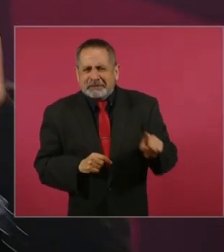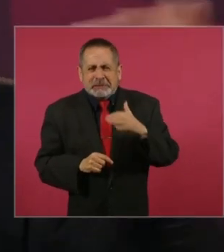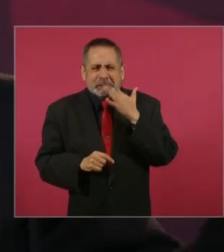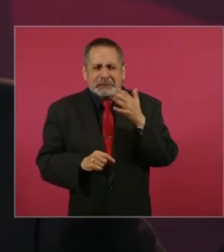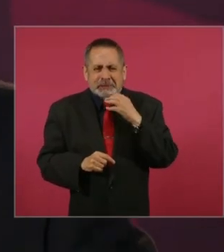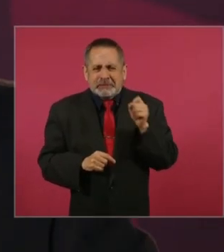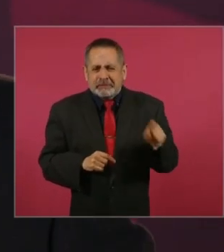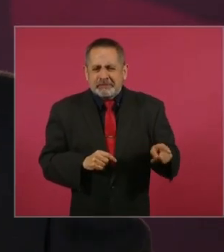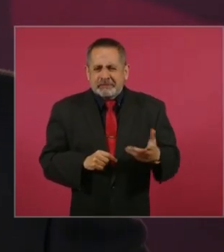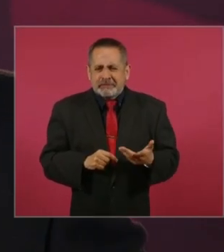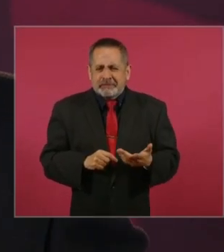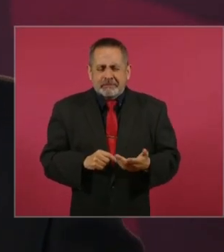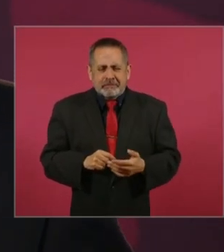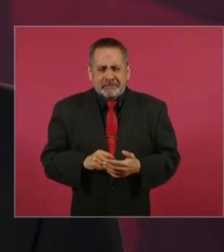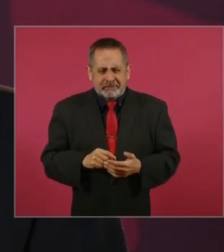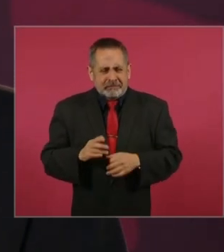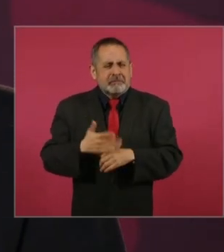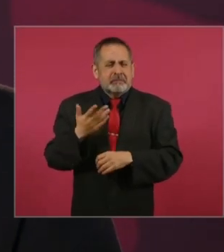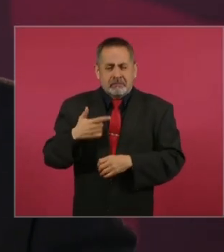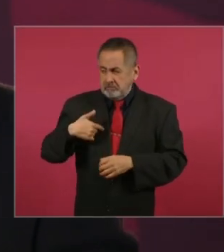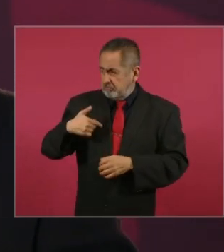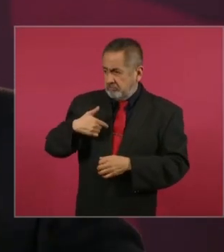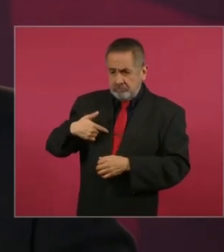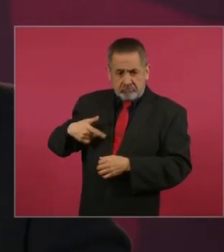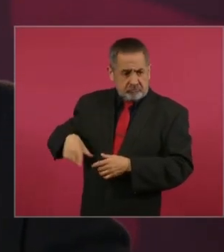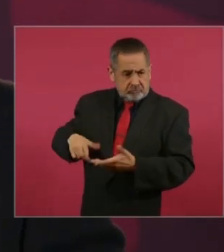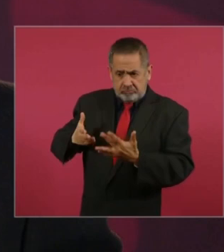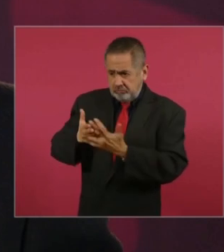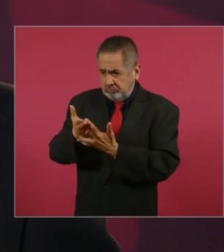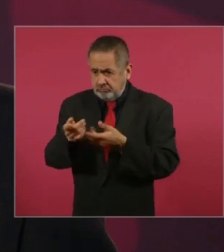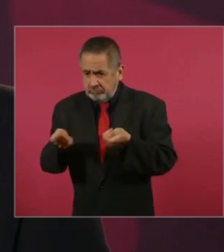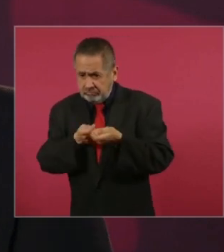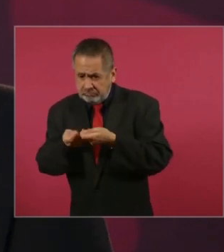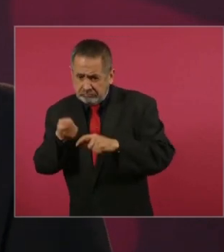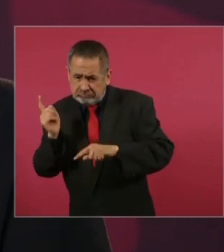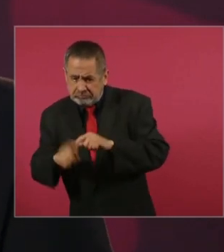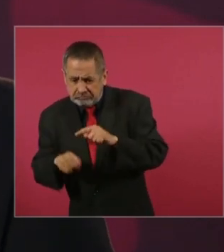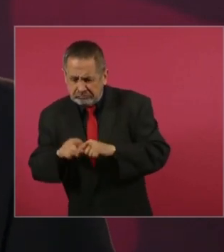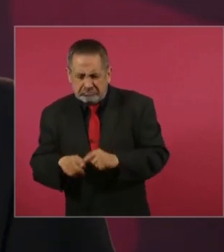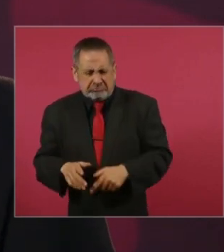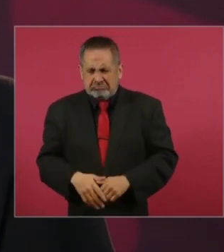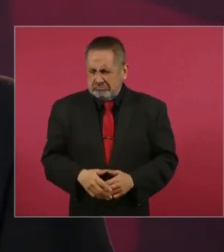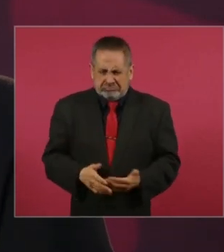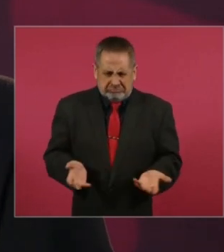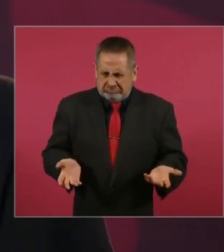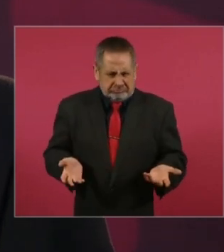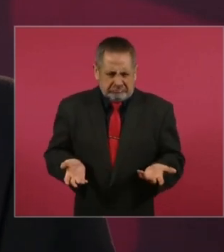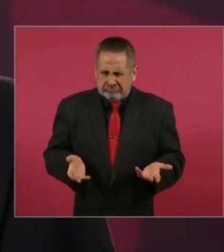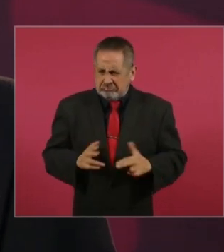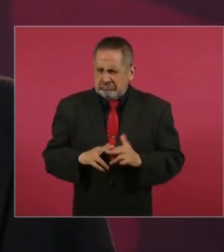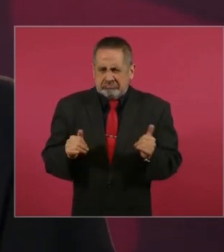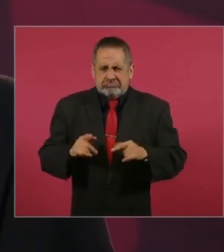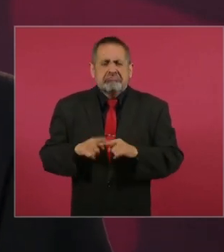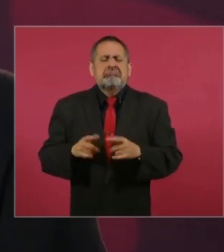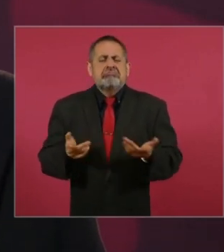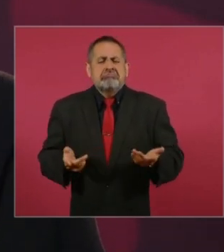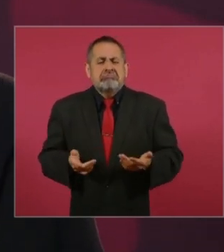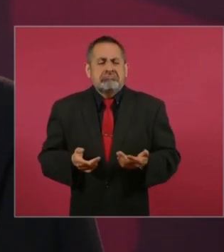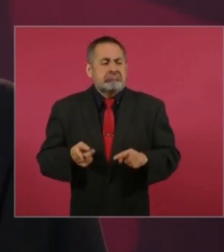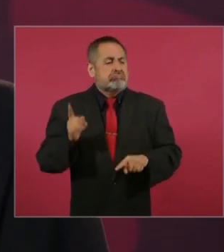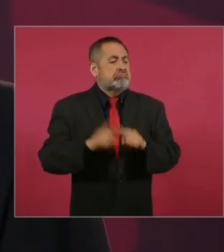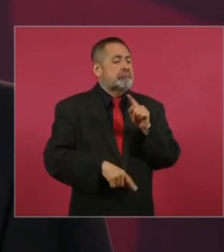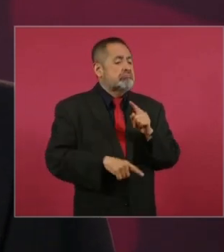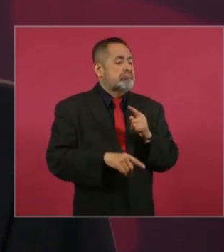¿Por qué? fraude de Estado? ¿En dónde? ¿A quién se le